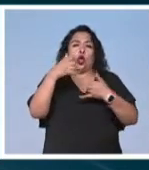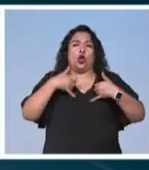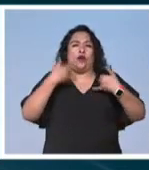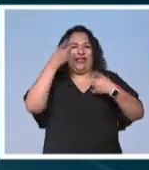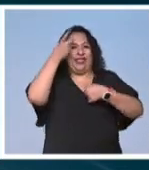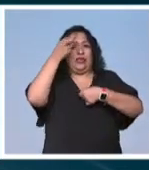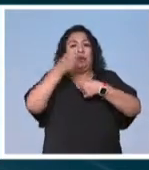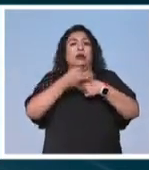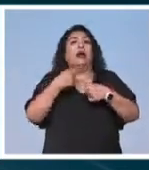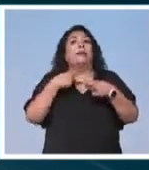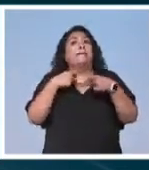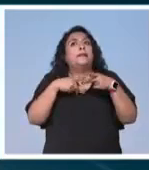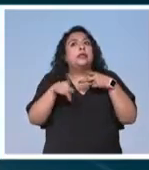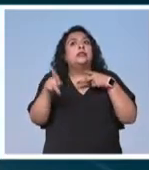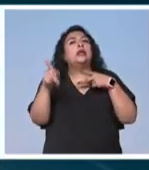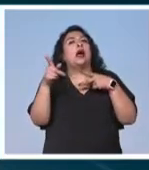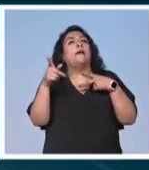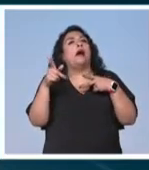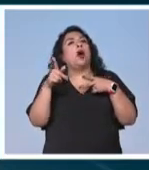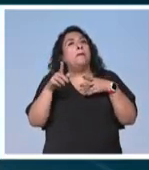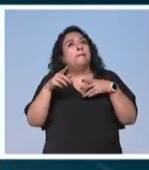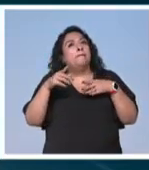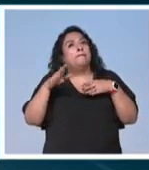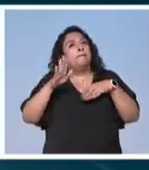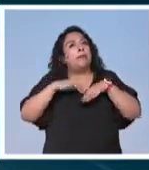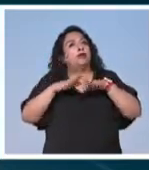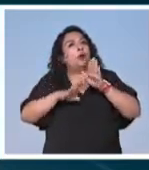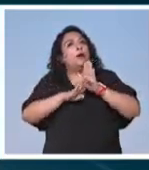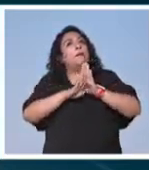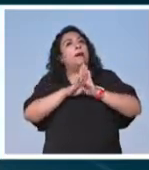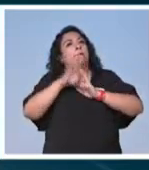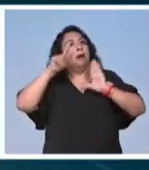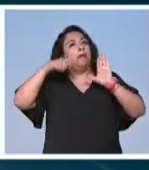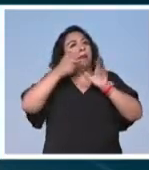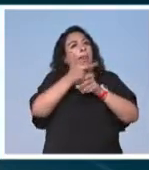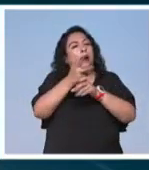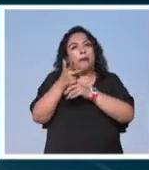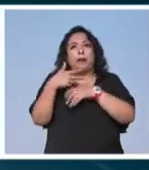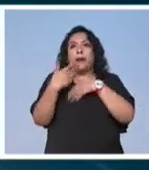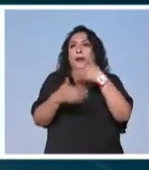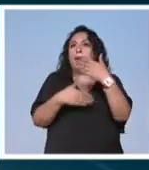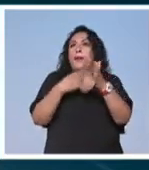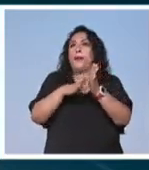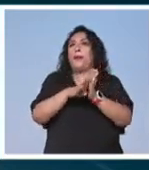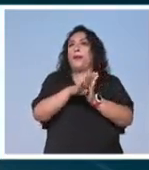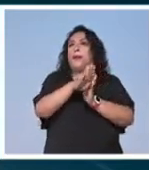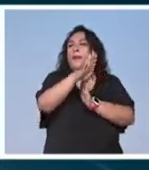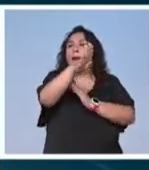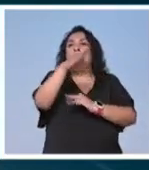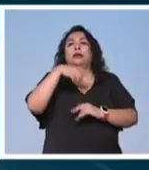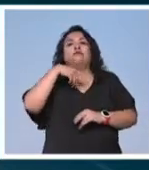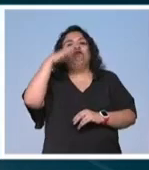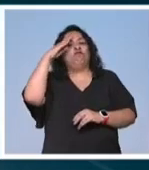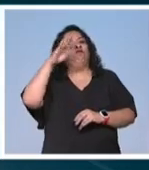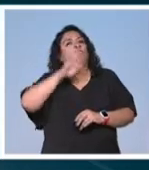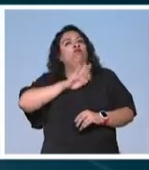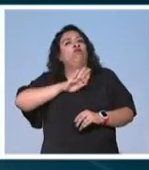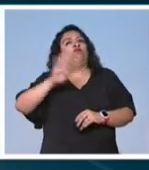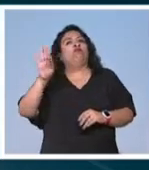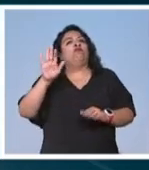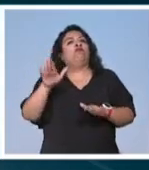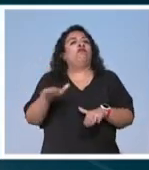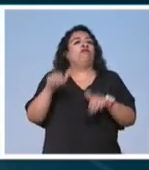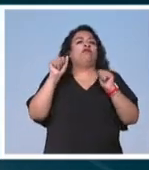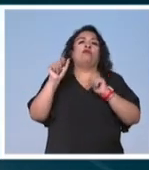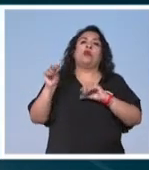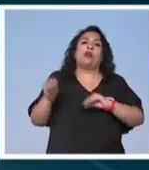joven director comenzaba a hacerse de un hombre en la industria cinematográfica. A medida que su carrera iba en ascenso, consideró la posibilidad de marcharse